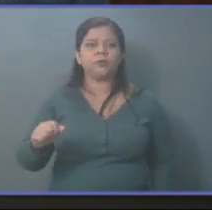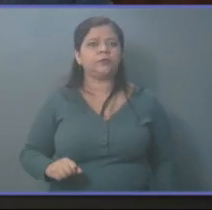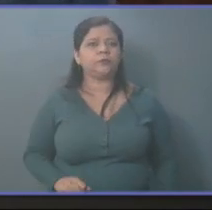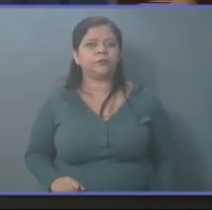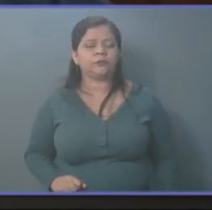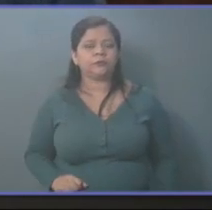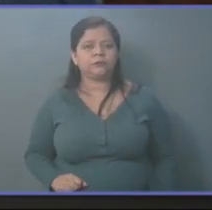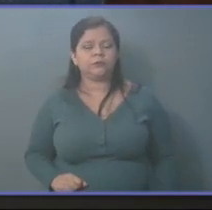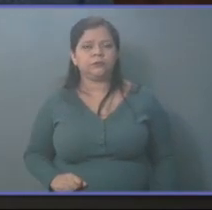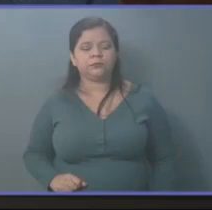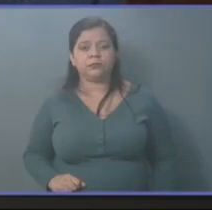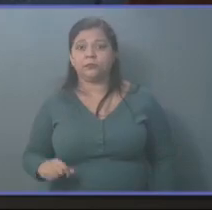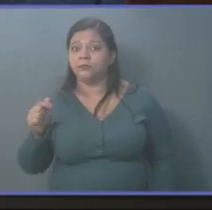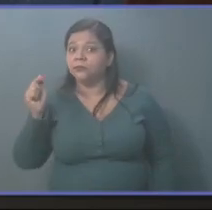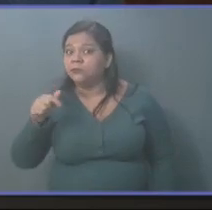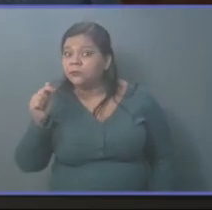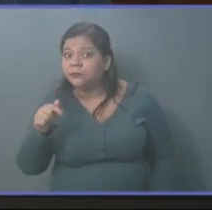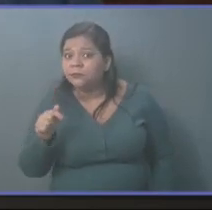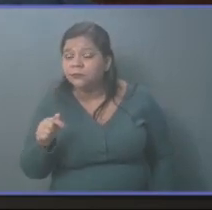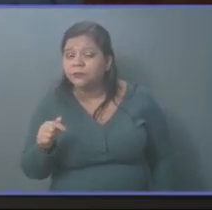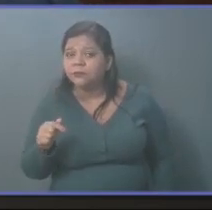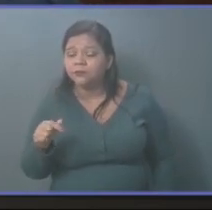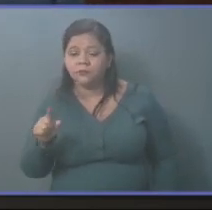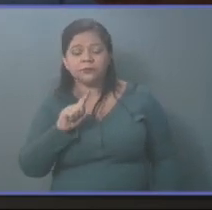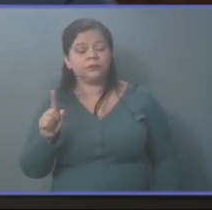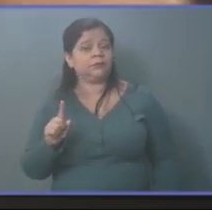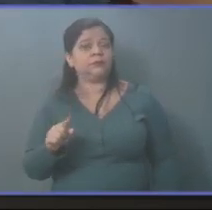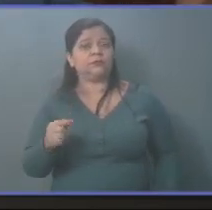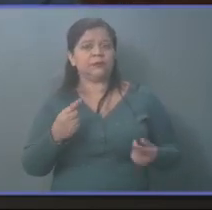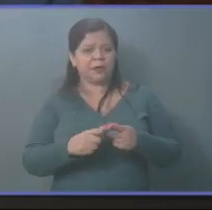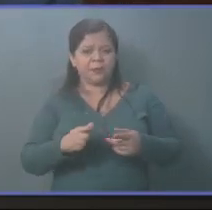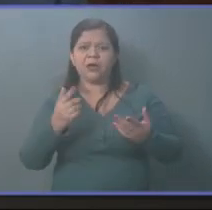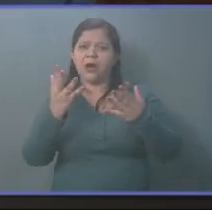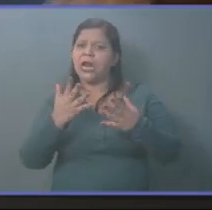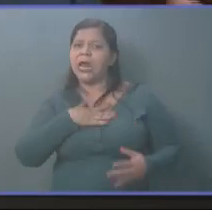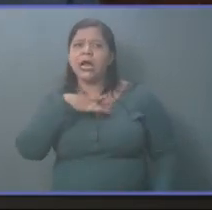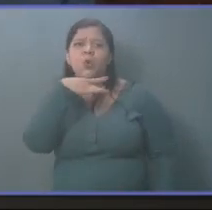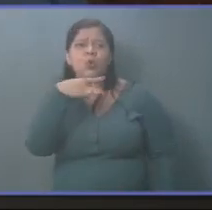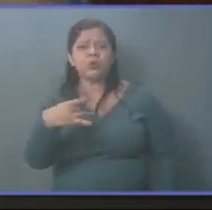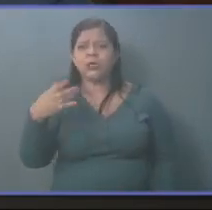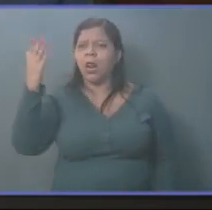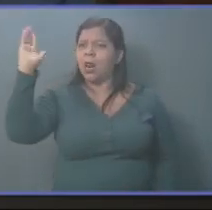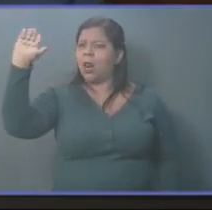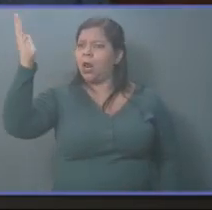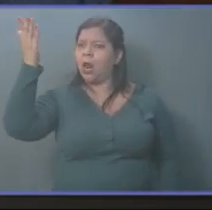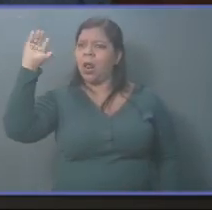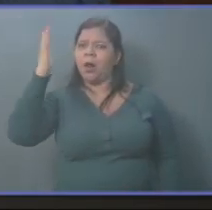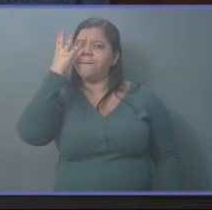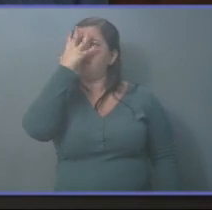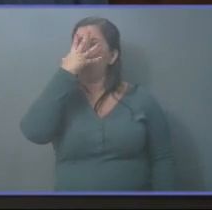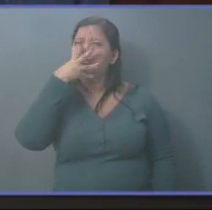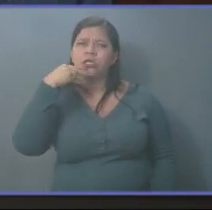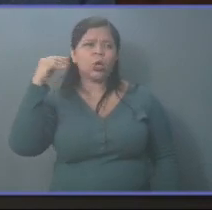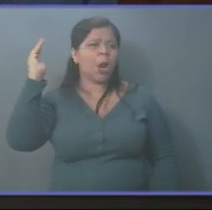ahí no están pero para hablar y para dar discursos son bien lindos son bien bonitos